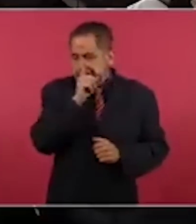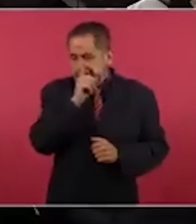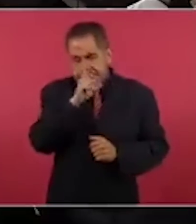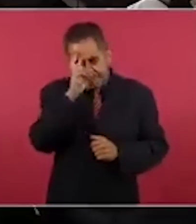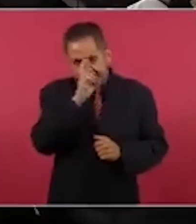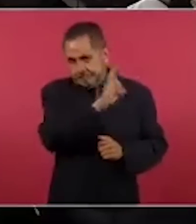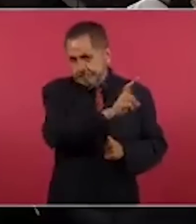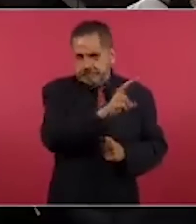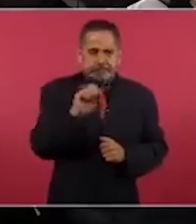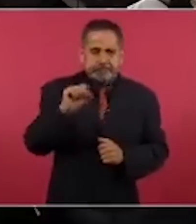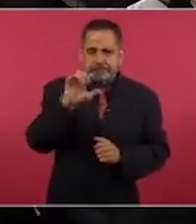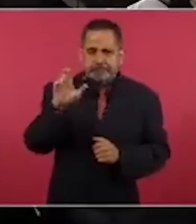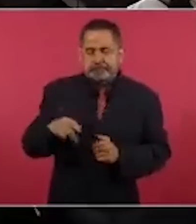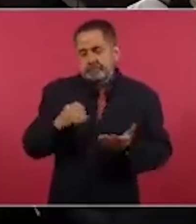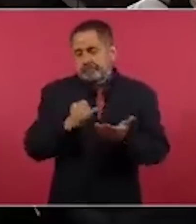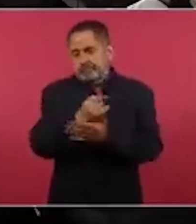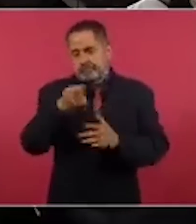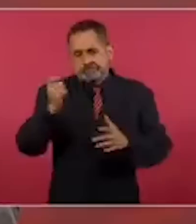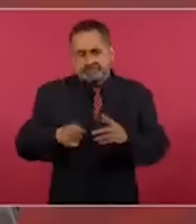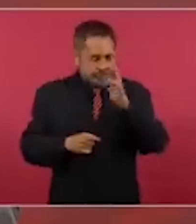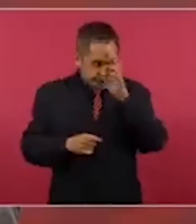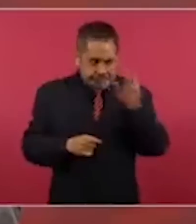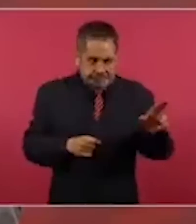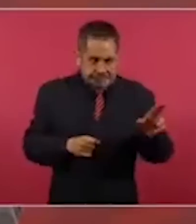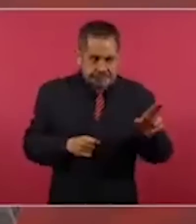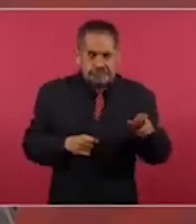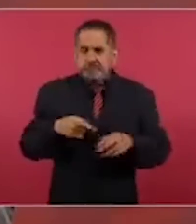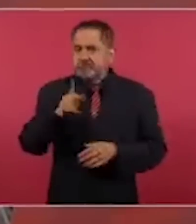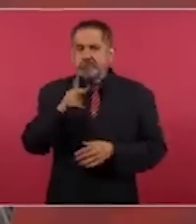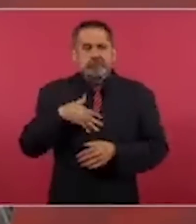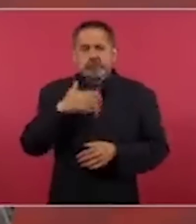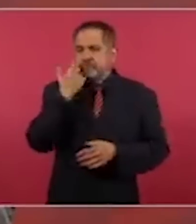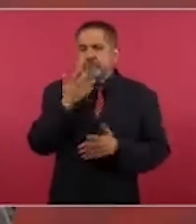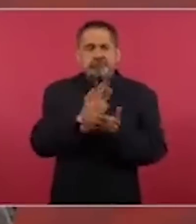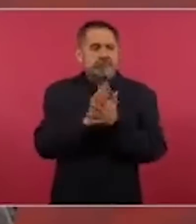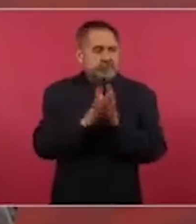decisión, pero no quiero ser cómplice,